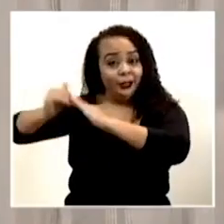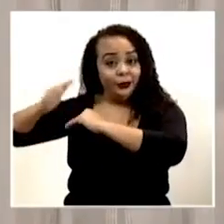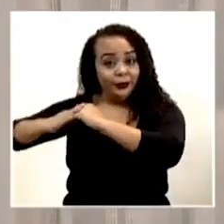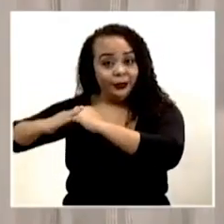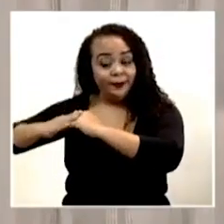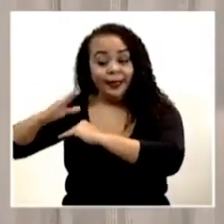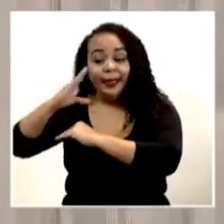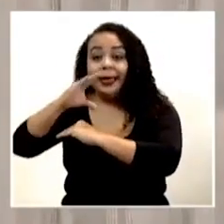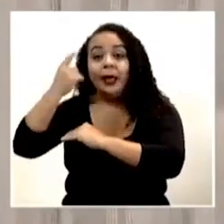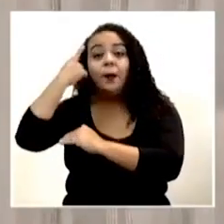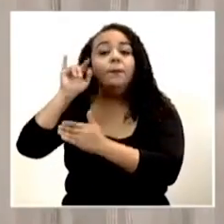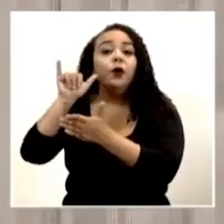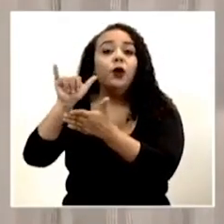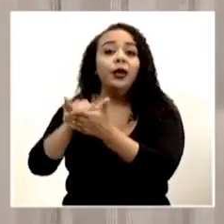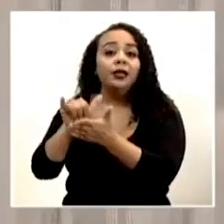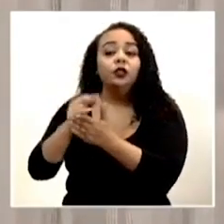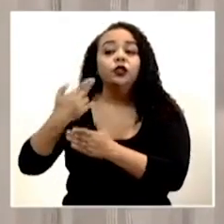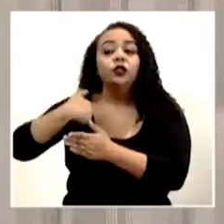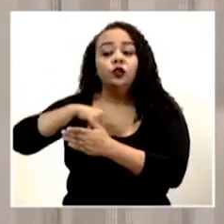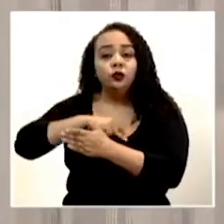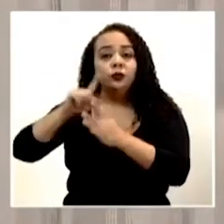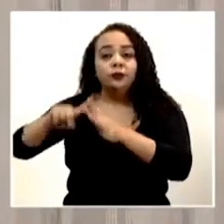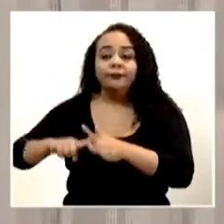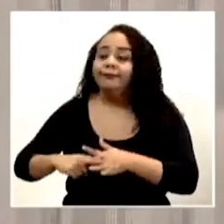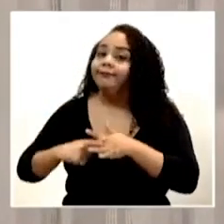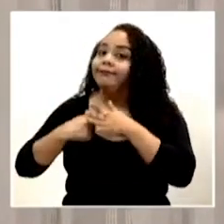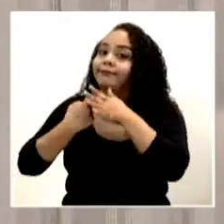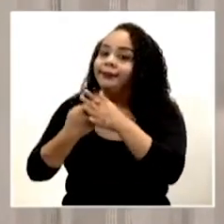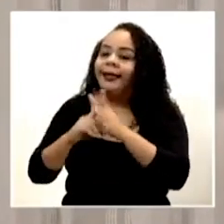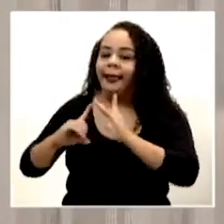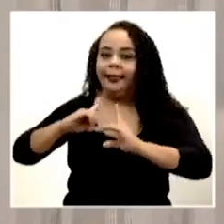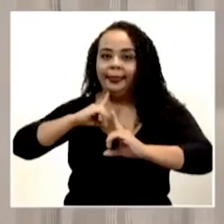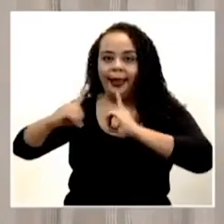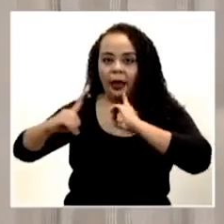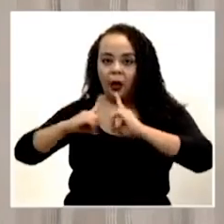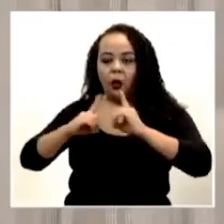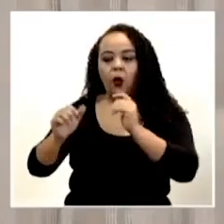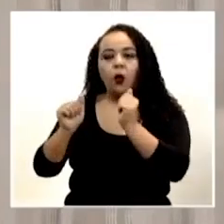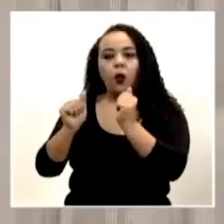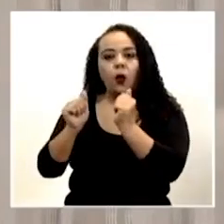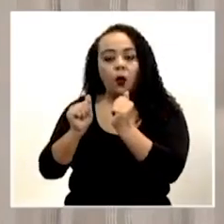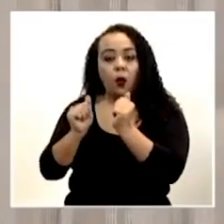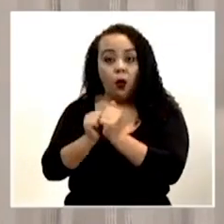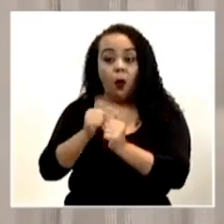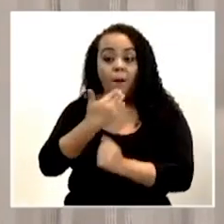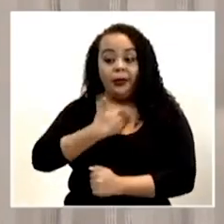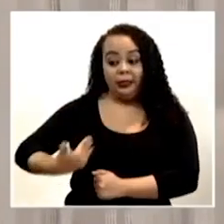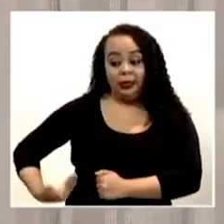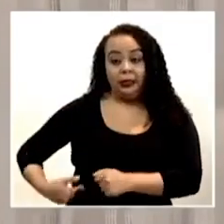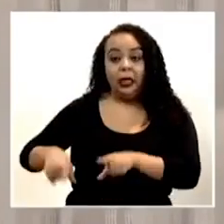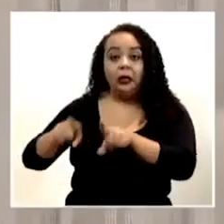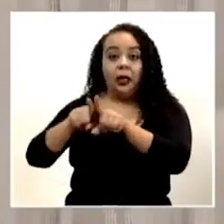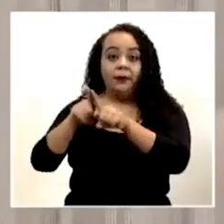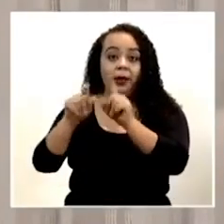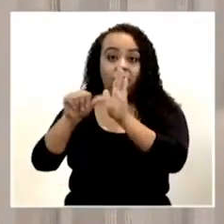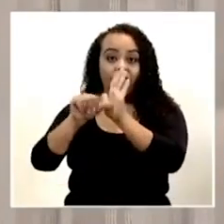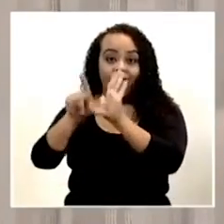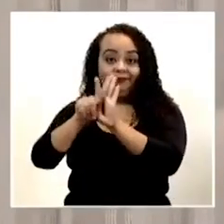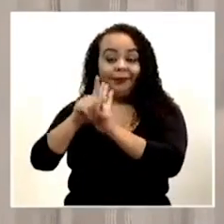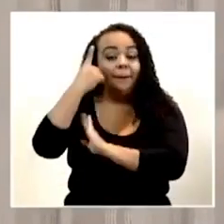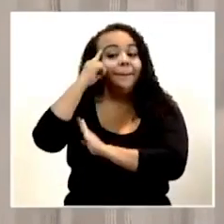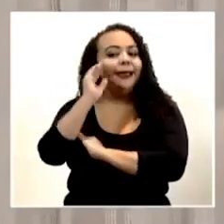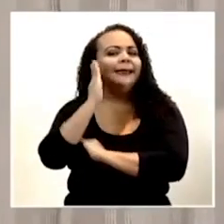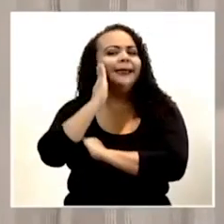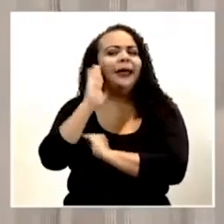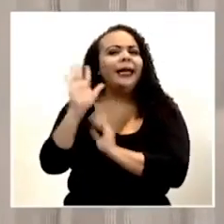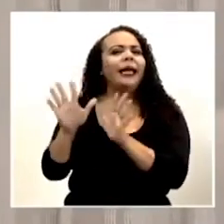Y por eso es que hemos iniciado un diálogo, tanto con el Poder Ejecutivo como el Poder Legislativo, para ver de